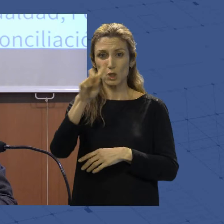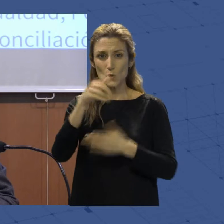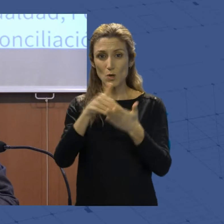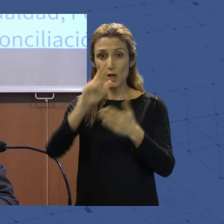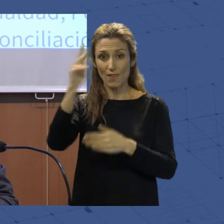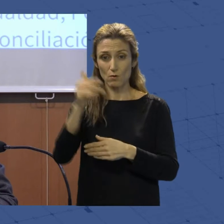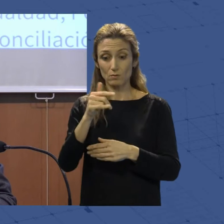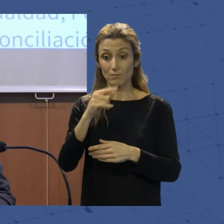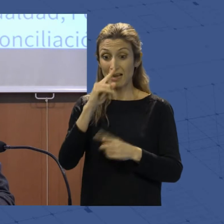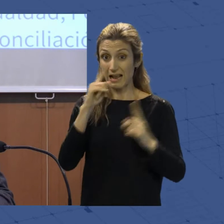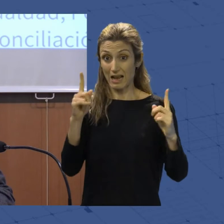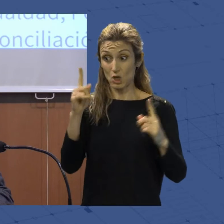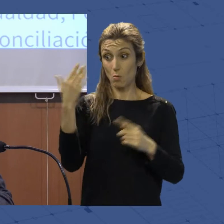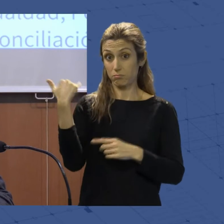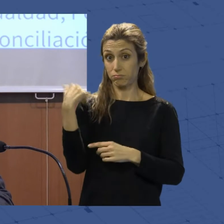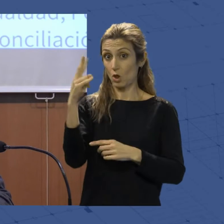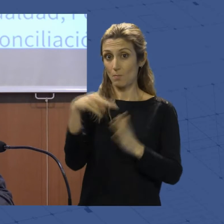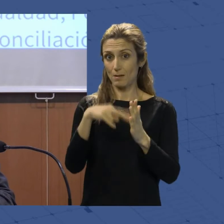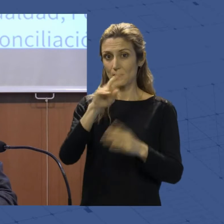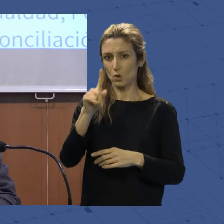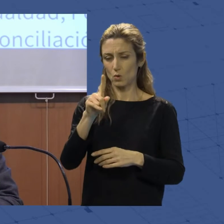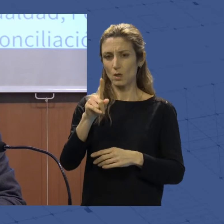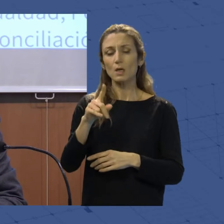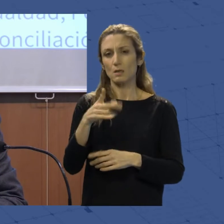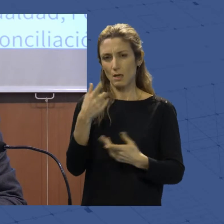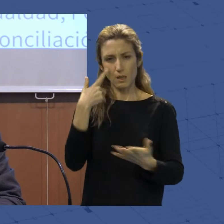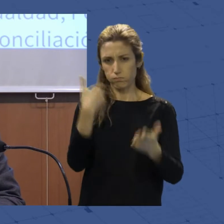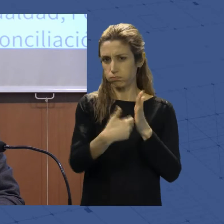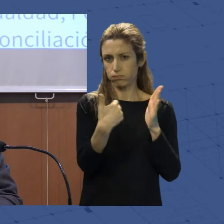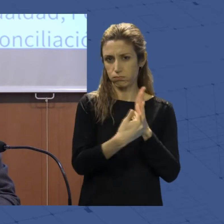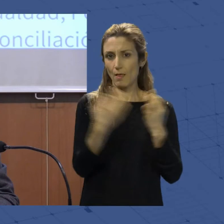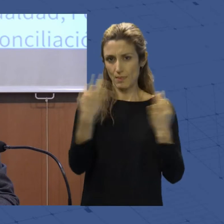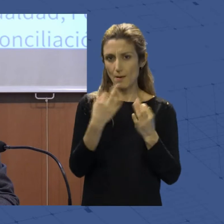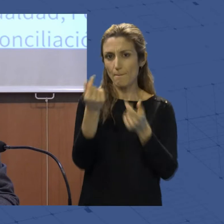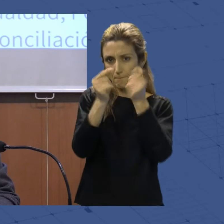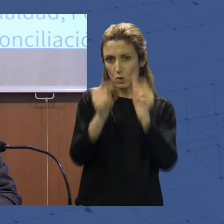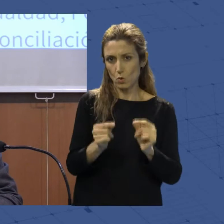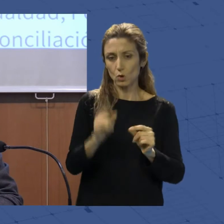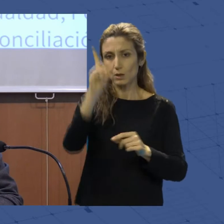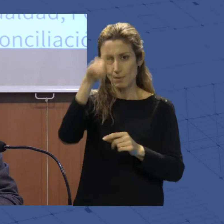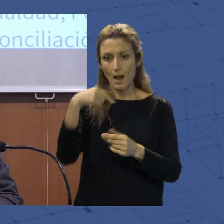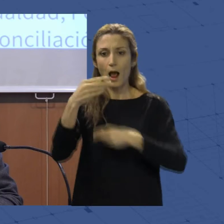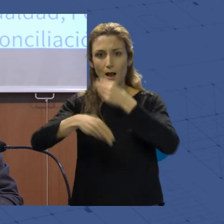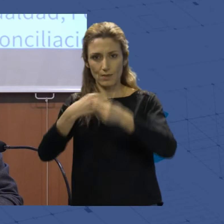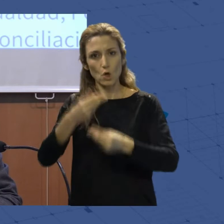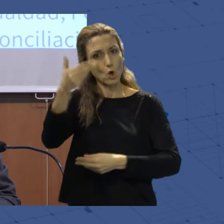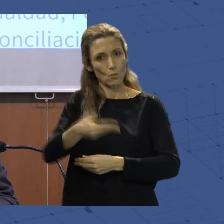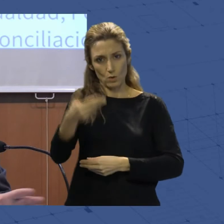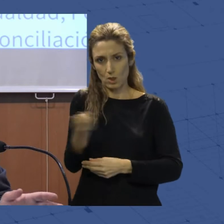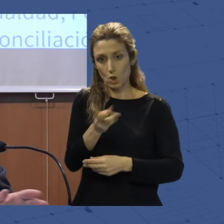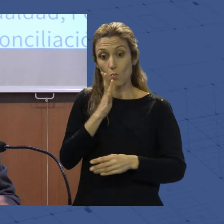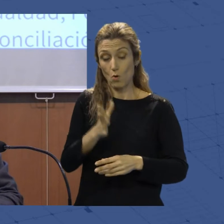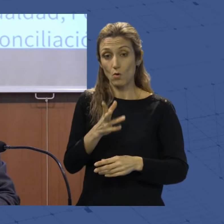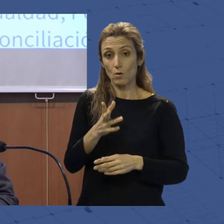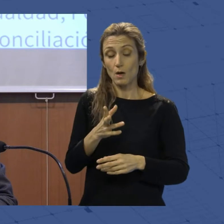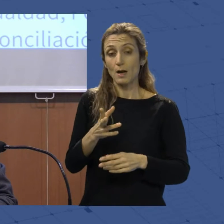euros en 2021. Tan importante era reflejar el presupuesto como ejecutarlo. Y puedo decir que la agencia, desde